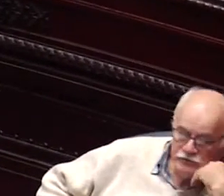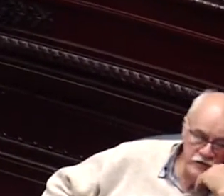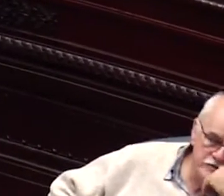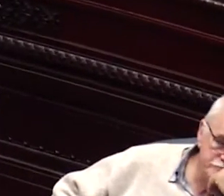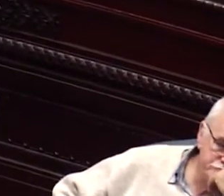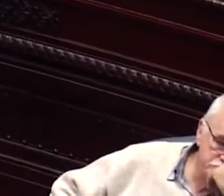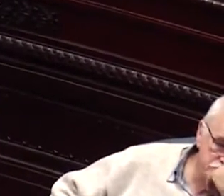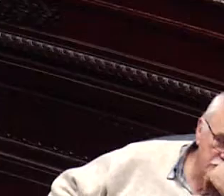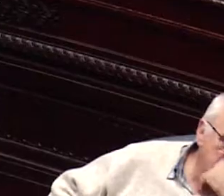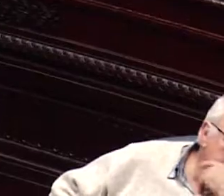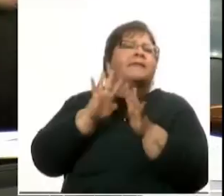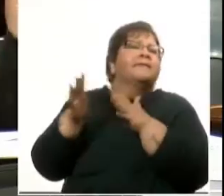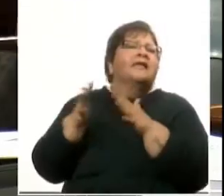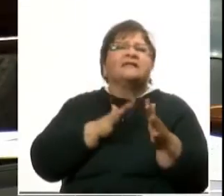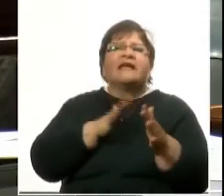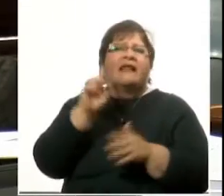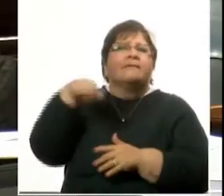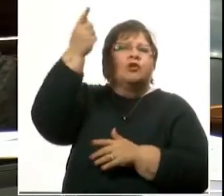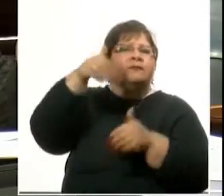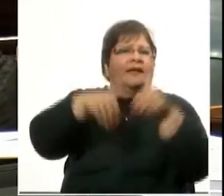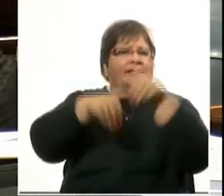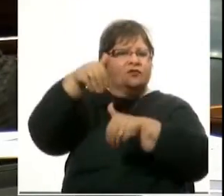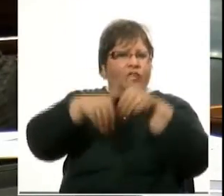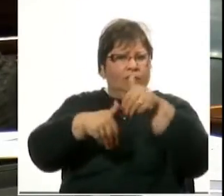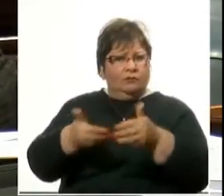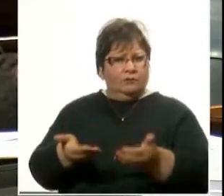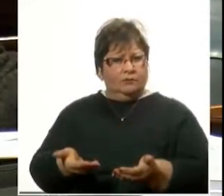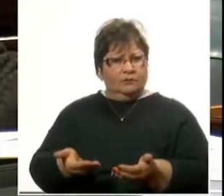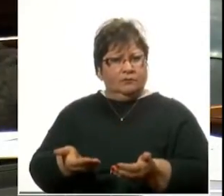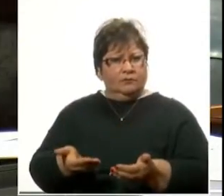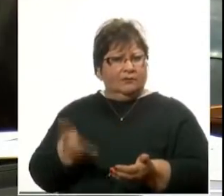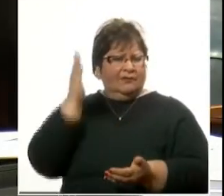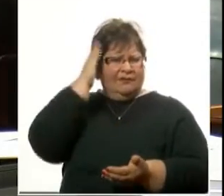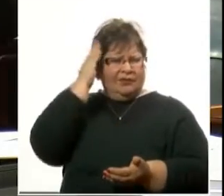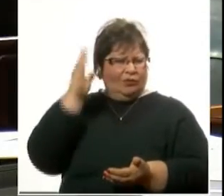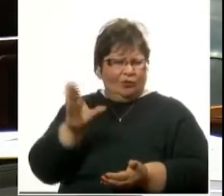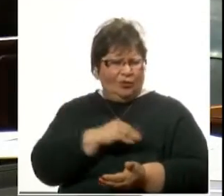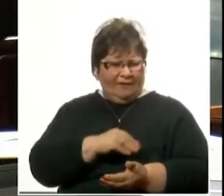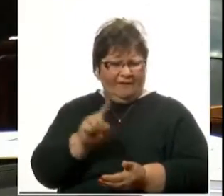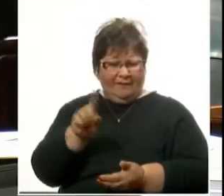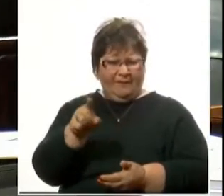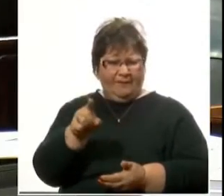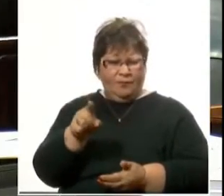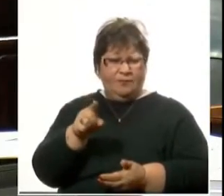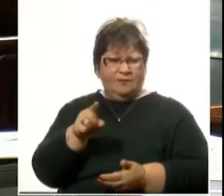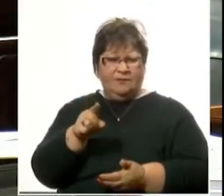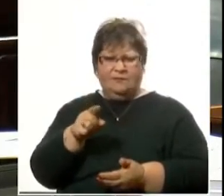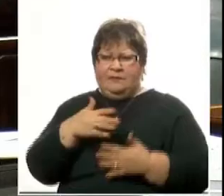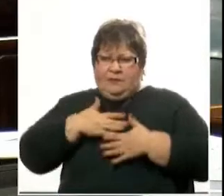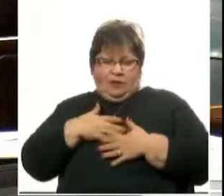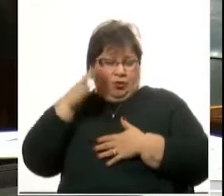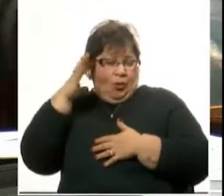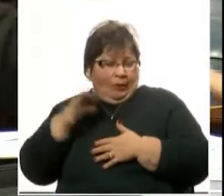pasar en las próximas elecciones. Todos sabemos que a esta altura si alguien me dice que yo creo una cosa distinta,